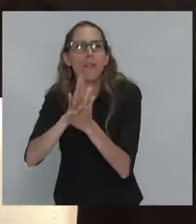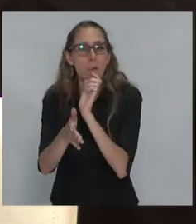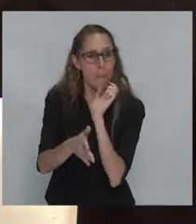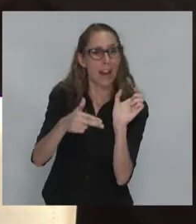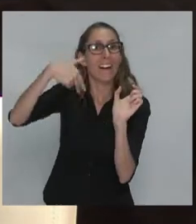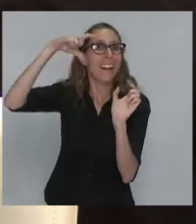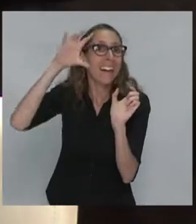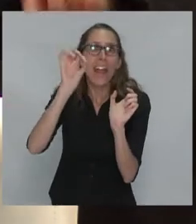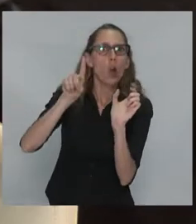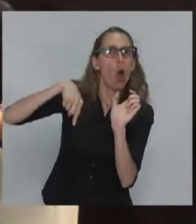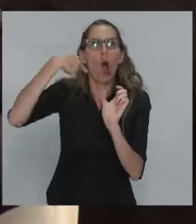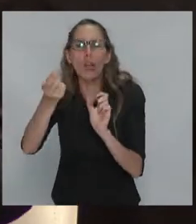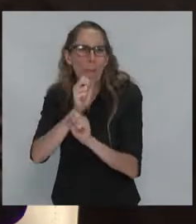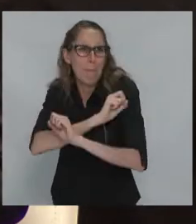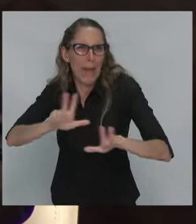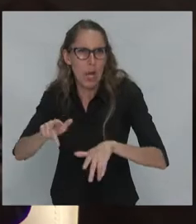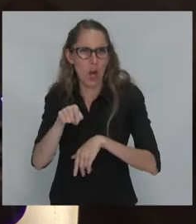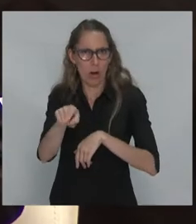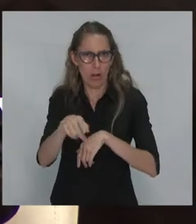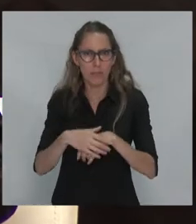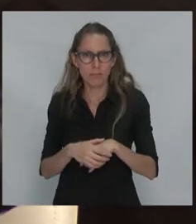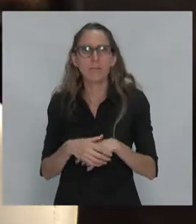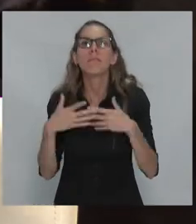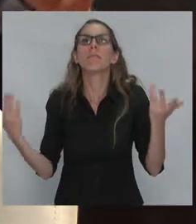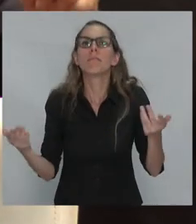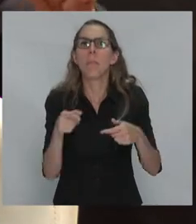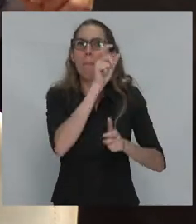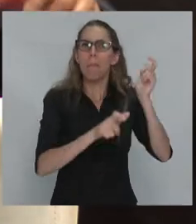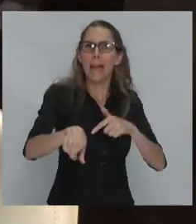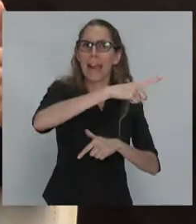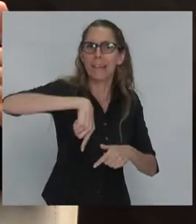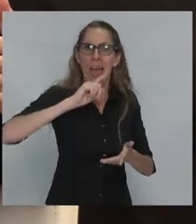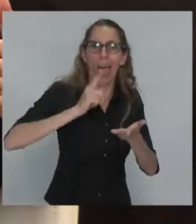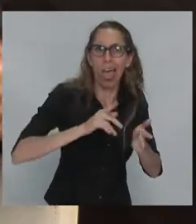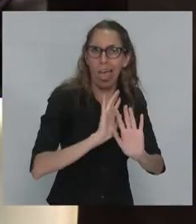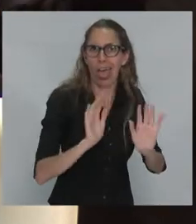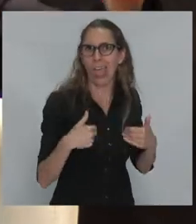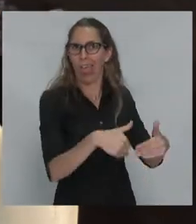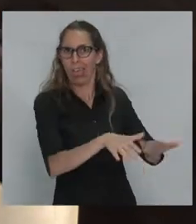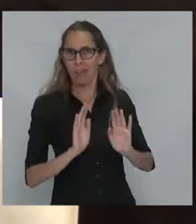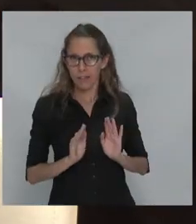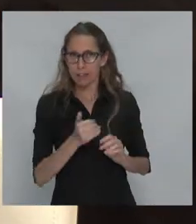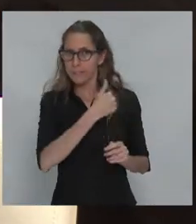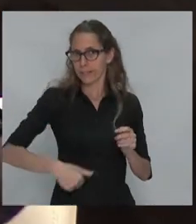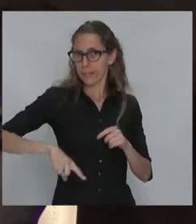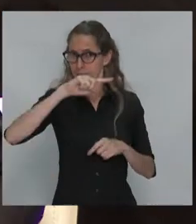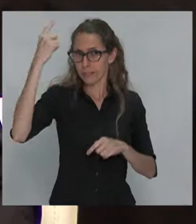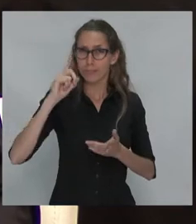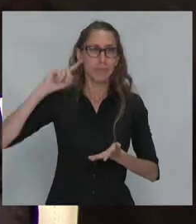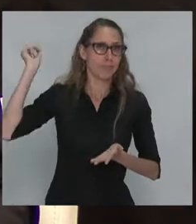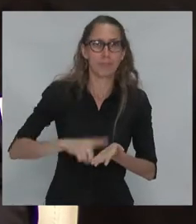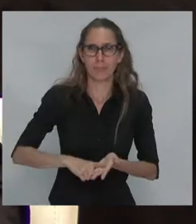Es diferente, y peor de todo, a saber que la soberanía popular no existe frente a las decisiones de libre